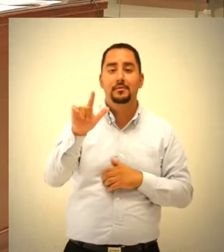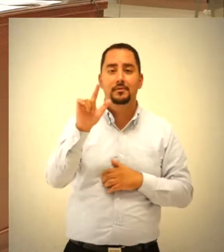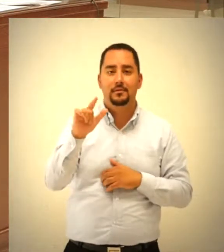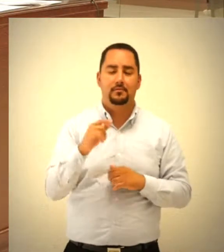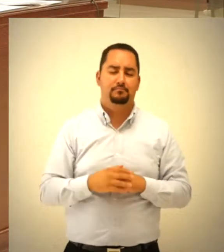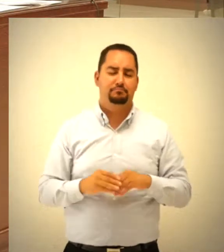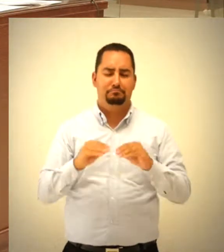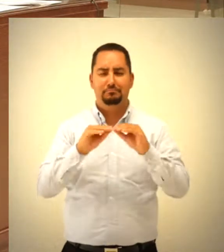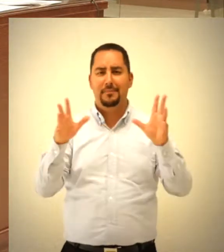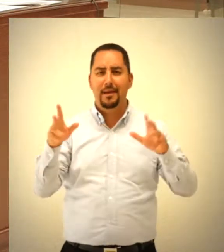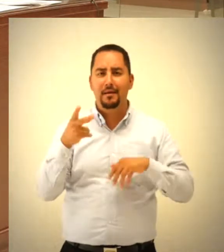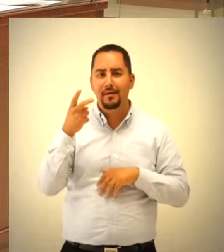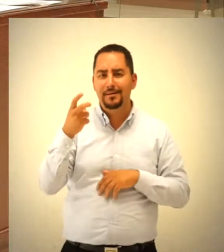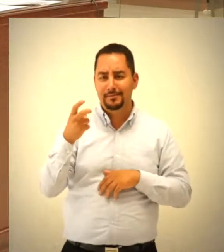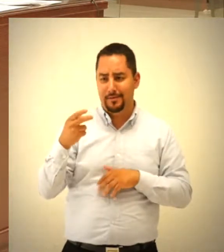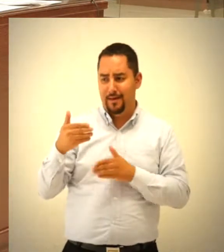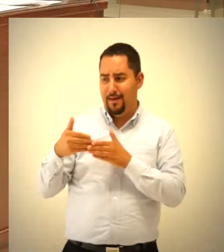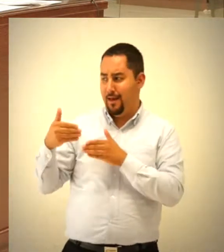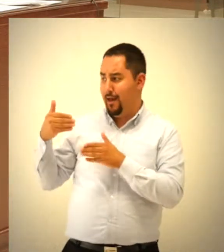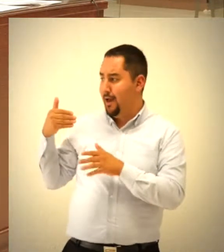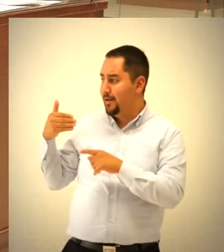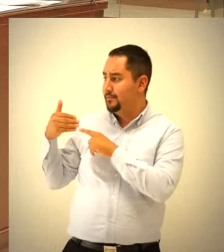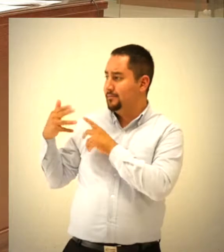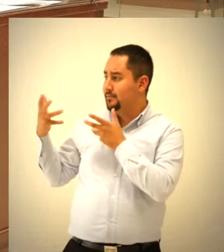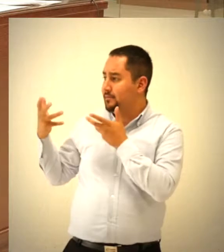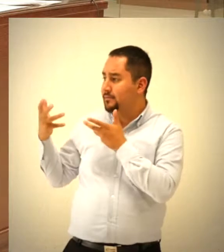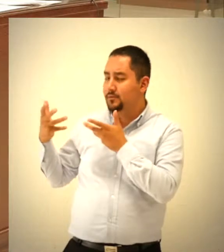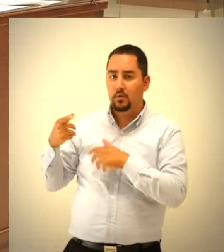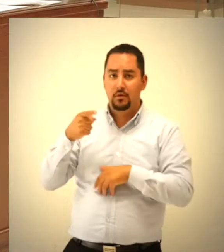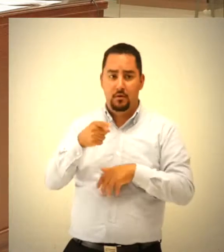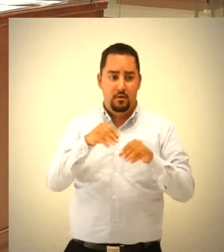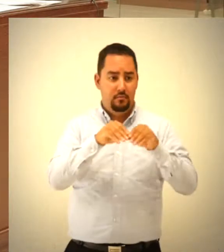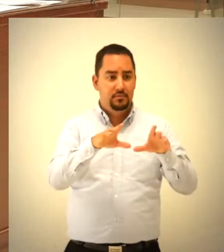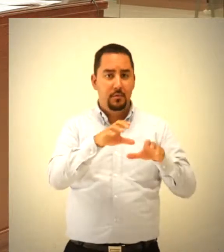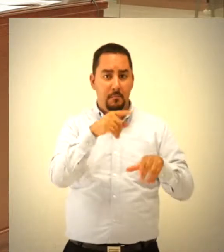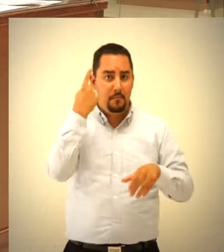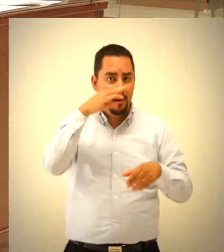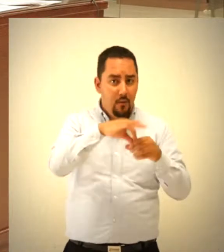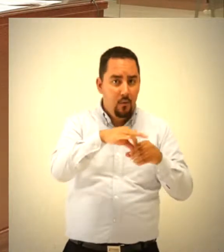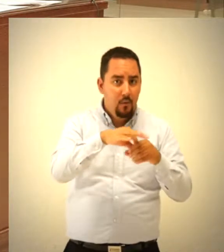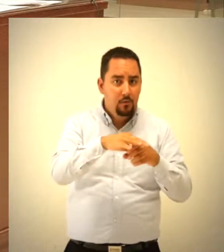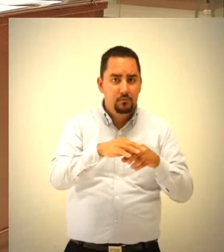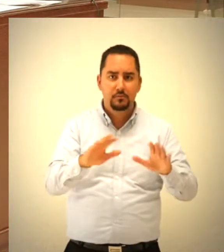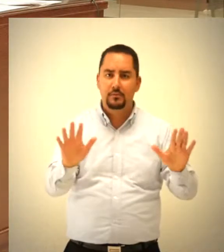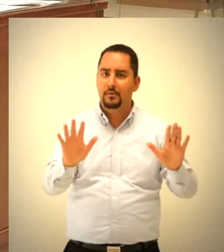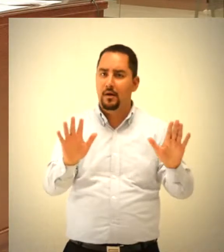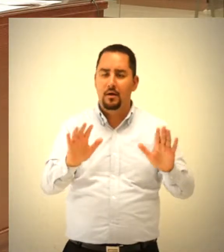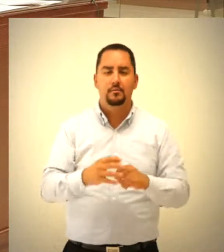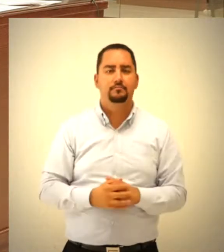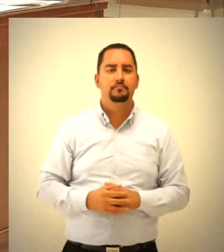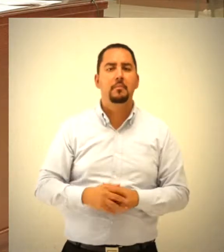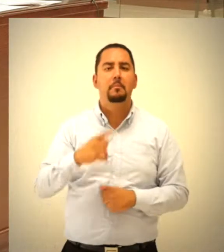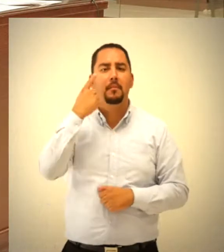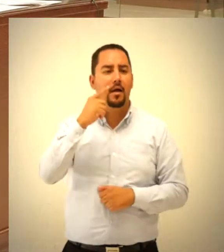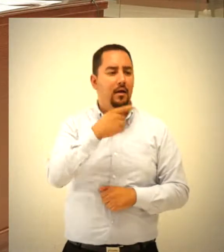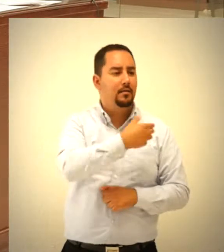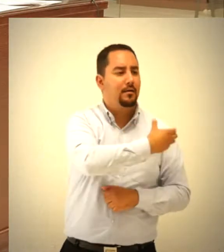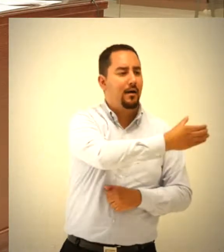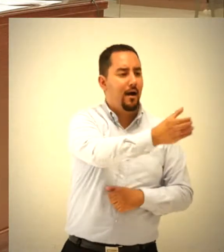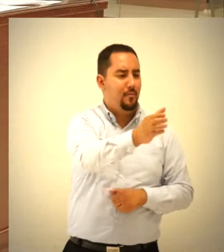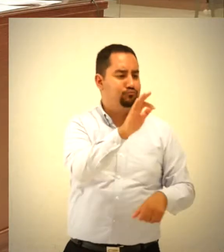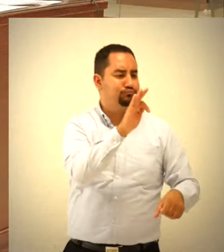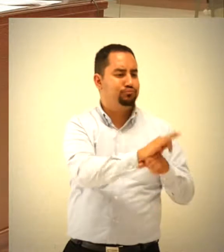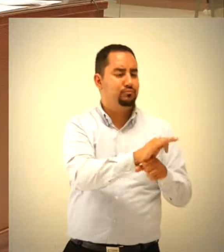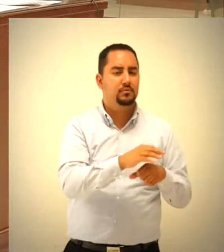lo que es claro que el programa se previó antes de la campaña e incluso del inicio del proceso electoral, en beneficio al campo, en